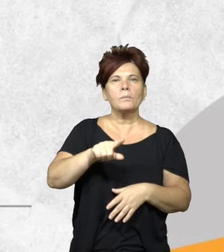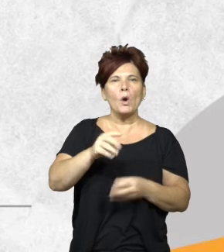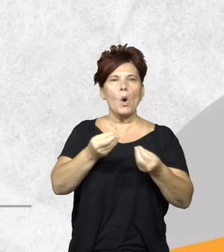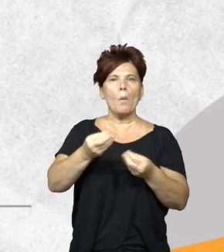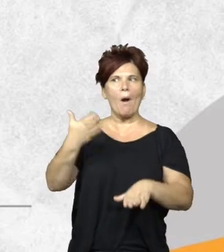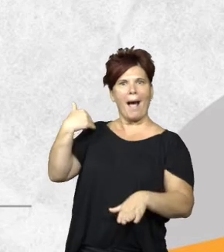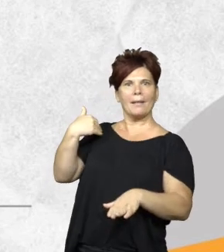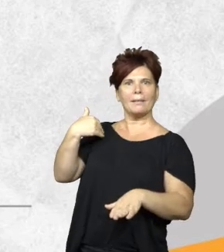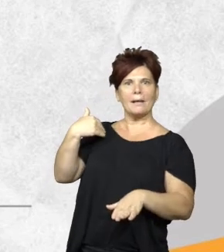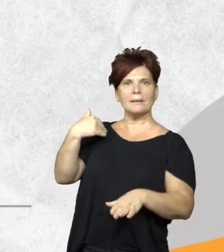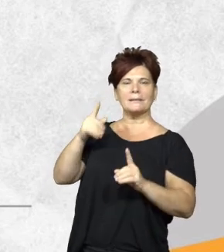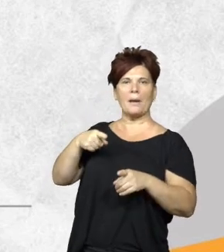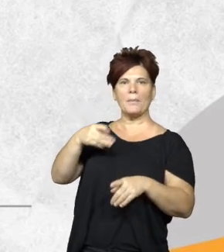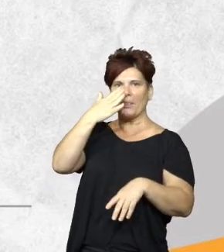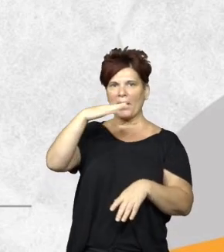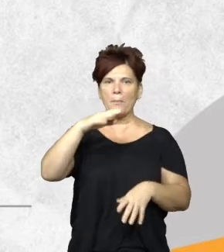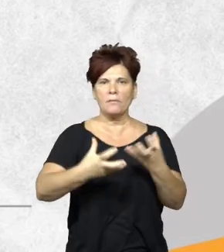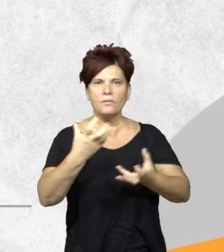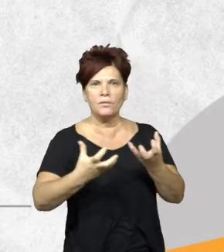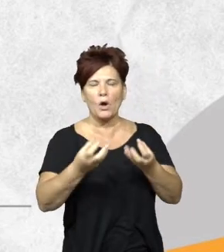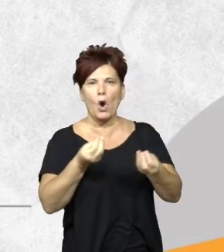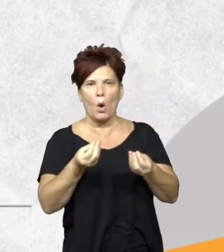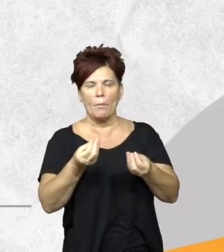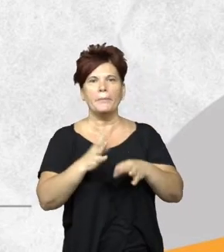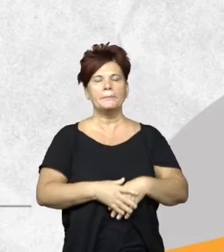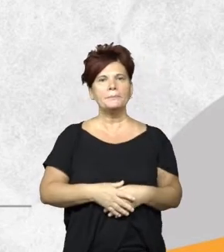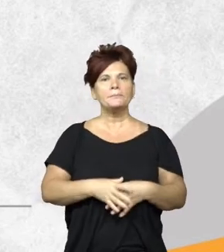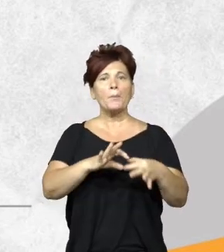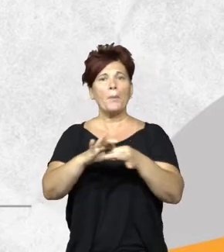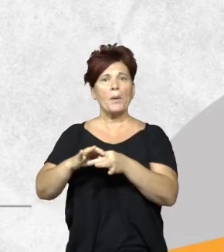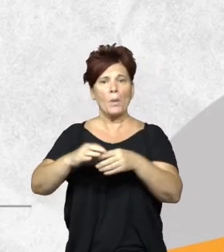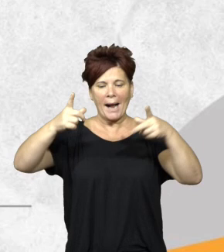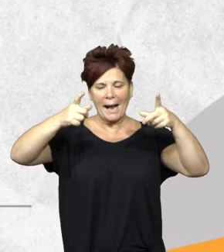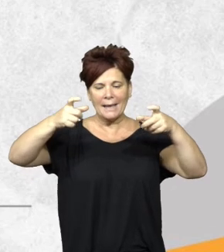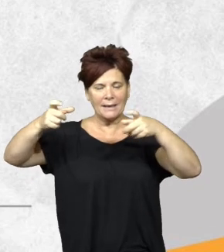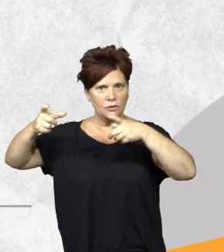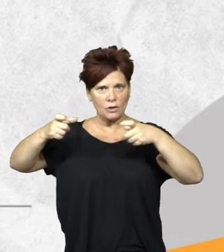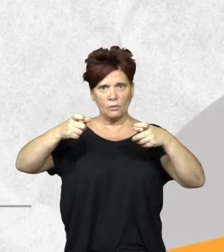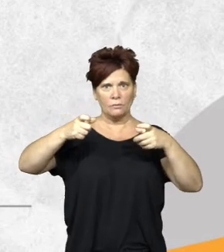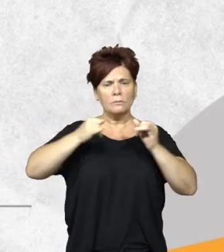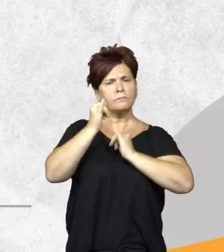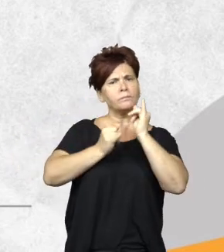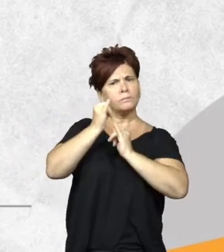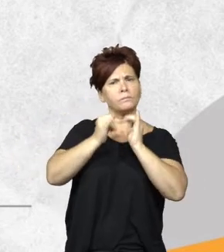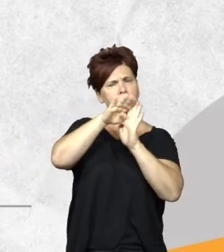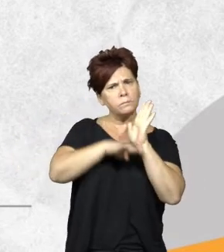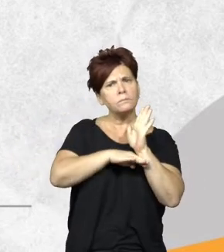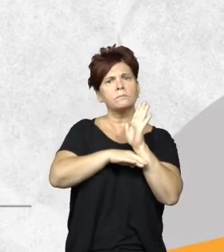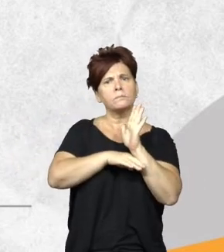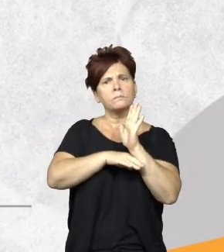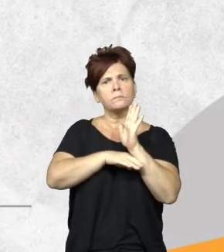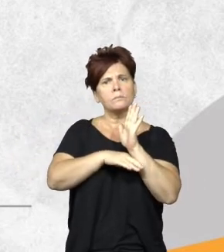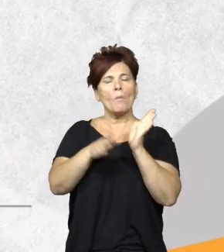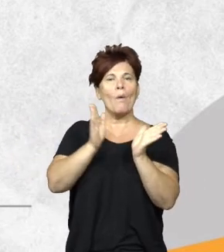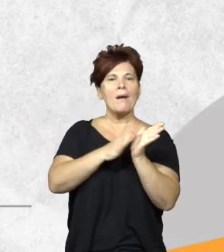antes y cómo era después del foco de calor vinculándolo con el acceso GIS de Catastro y el sumario es prácticamente igual que cuando se inicia con un acta de infracción